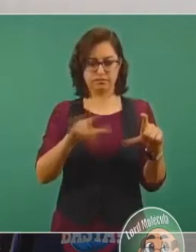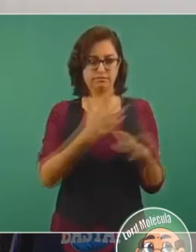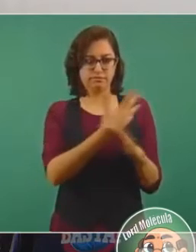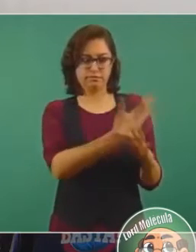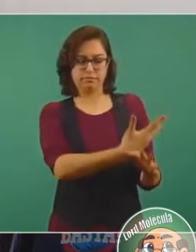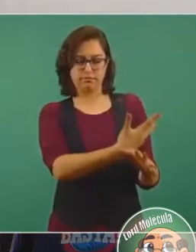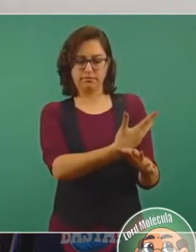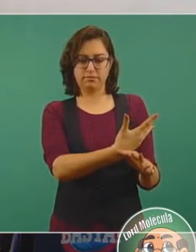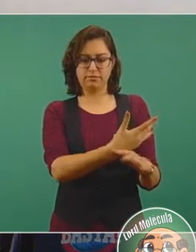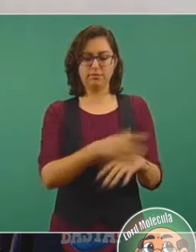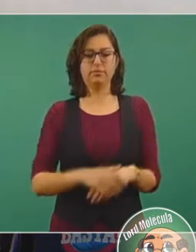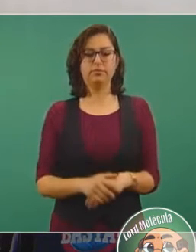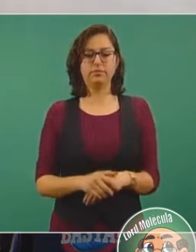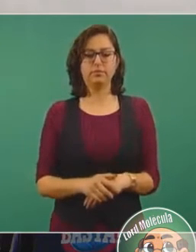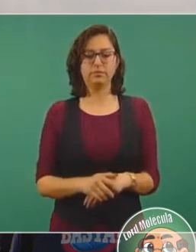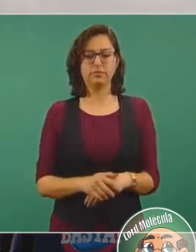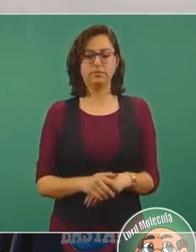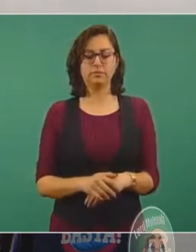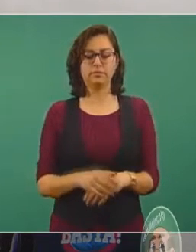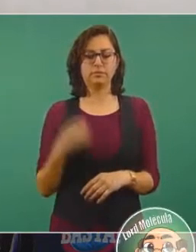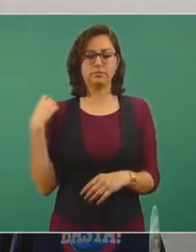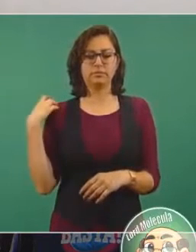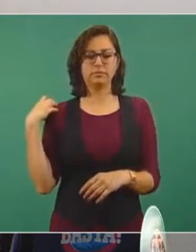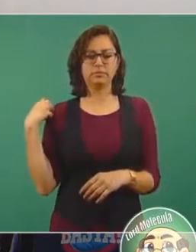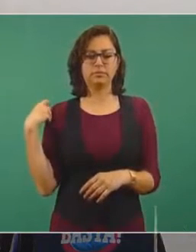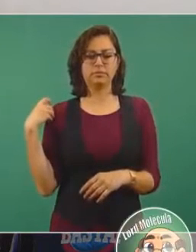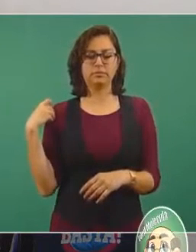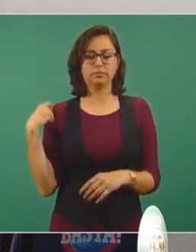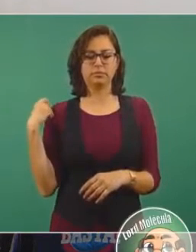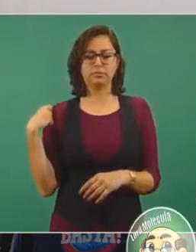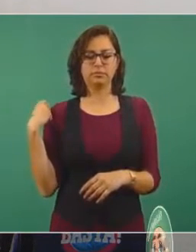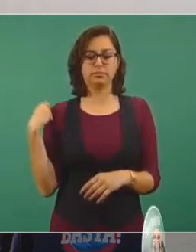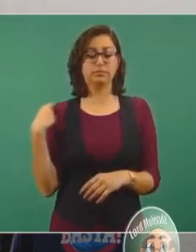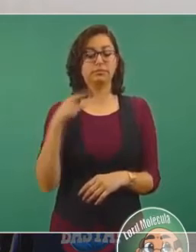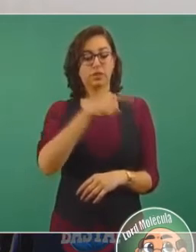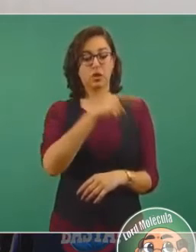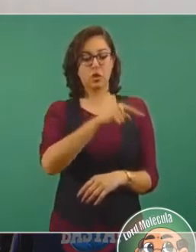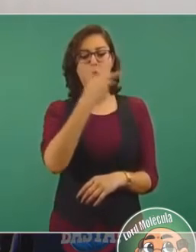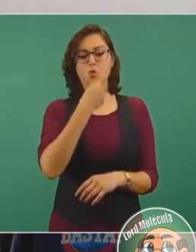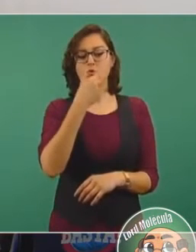miren lo que decía, esto es de sus memorias,